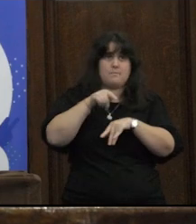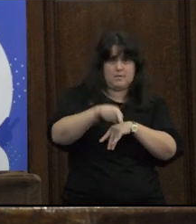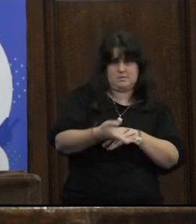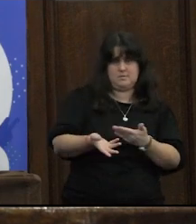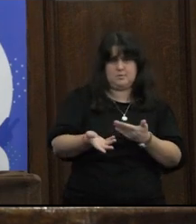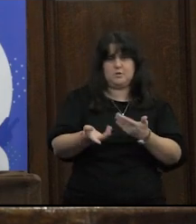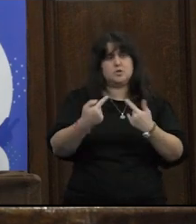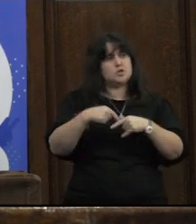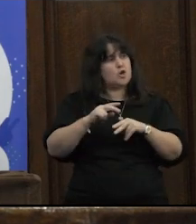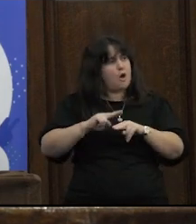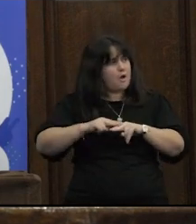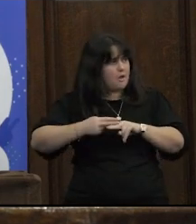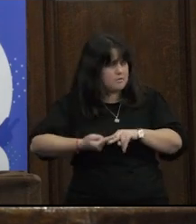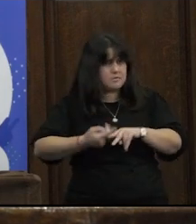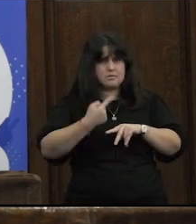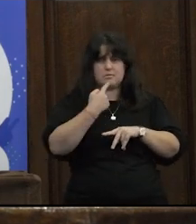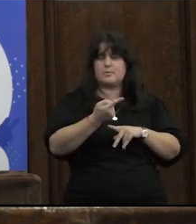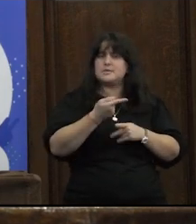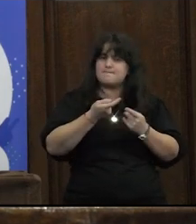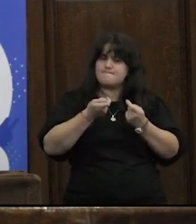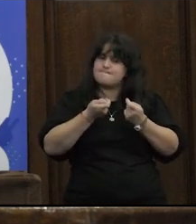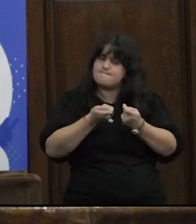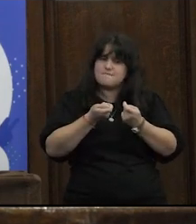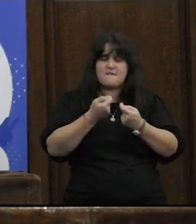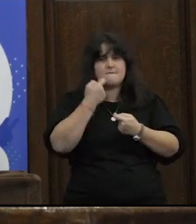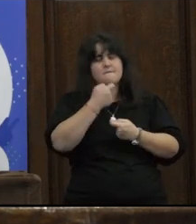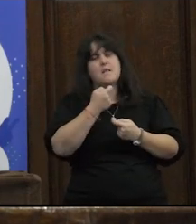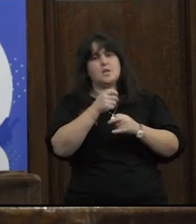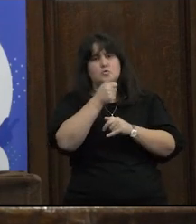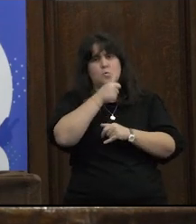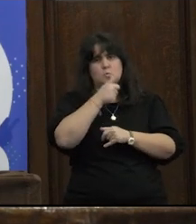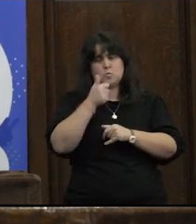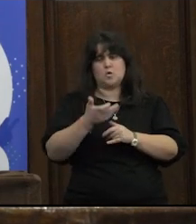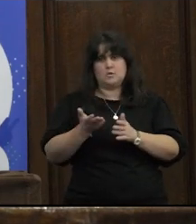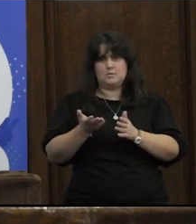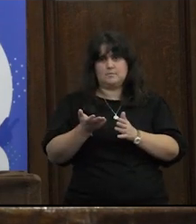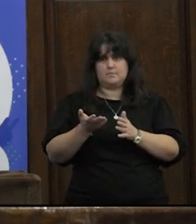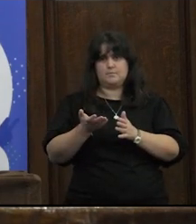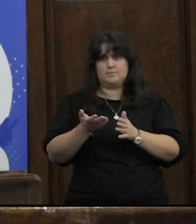parece que yo insisto que para mí es una tensión irresuelta o sea